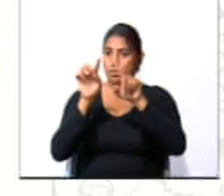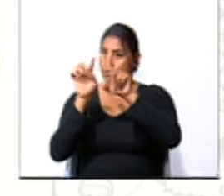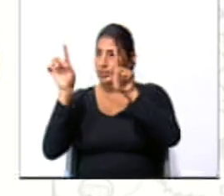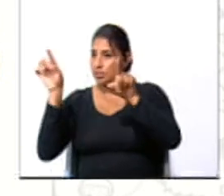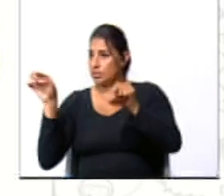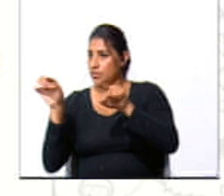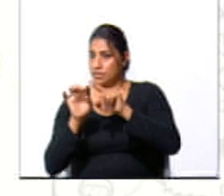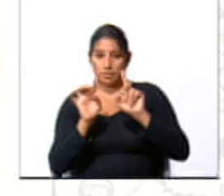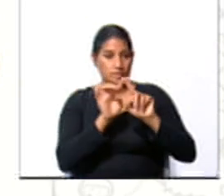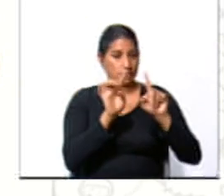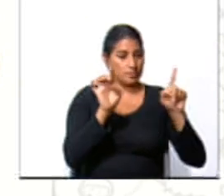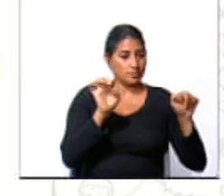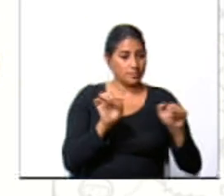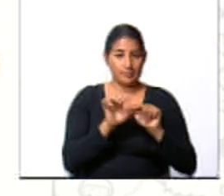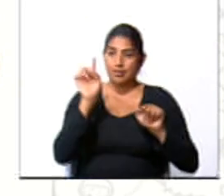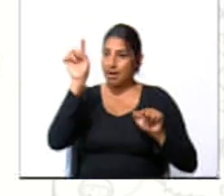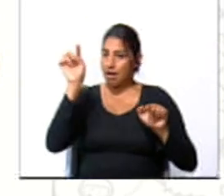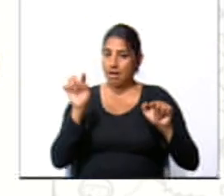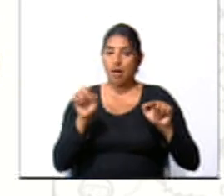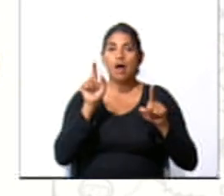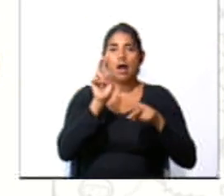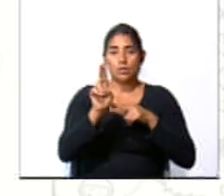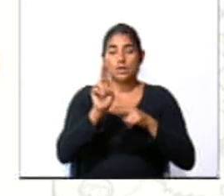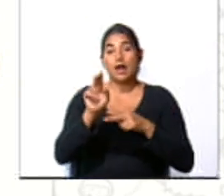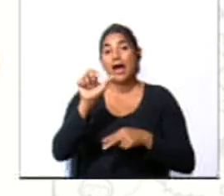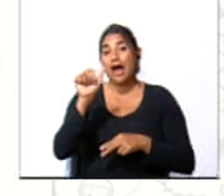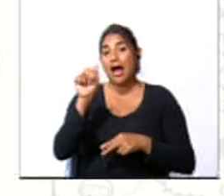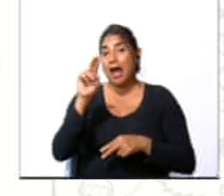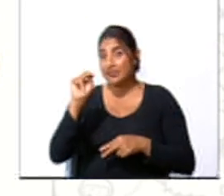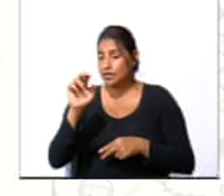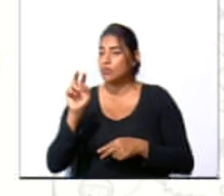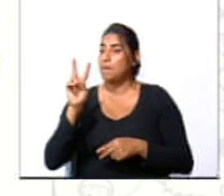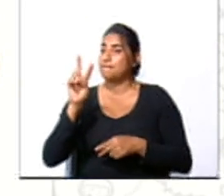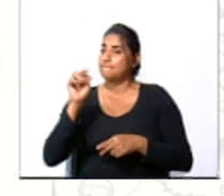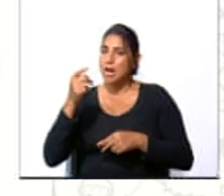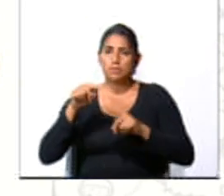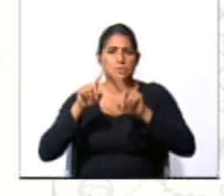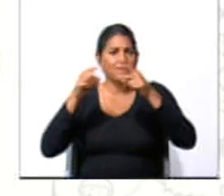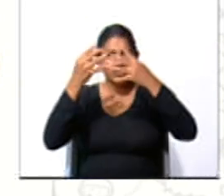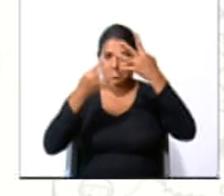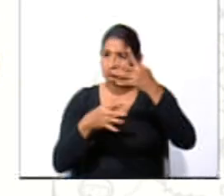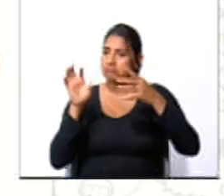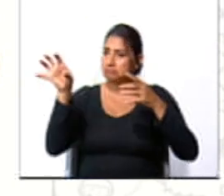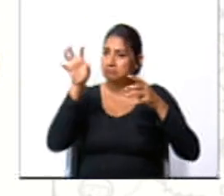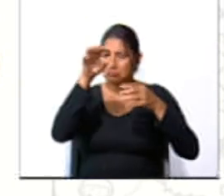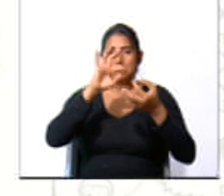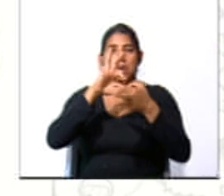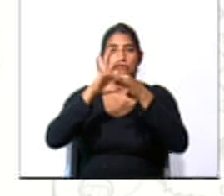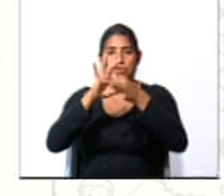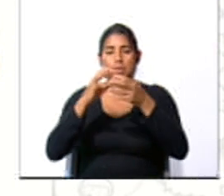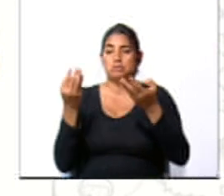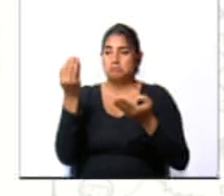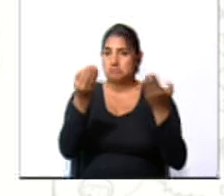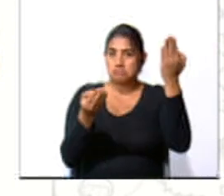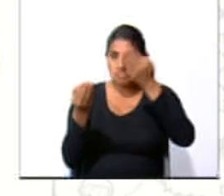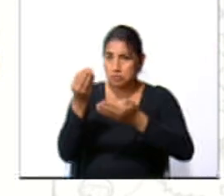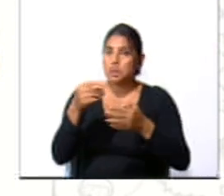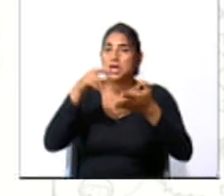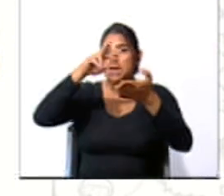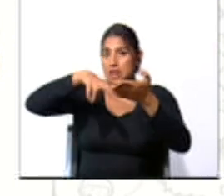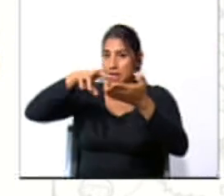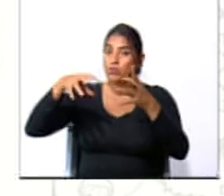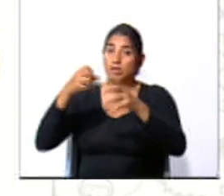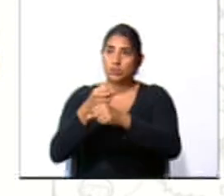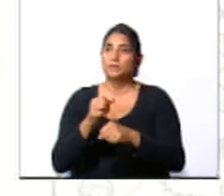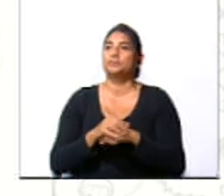puedo utilizar artículos, verbos y otras categorías gramaticales para formar las proposiciones. Y la lectura